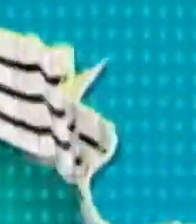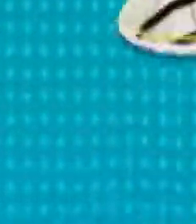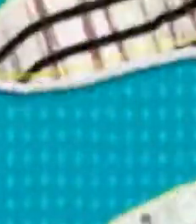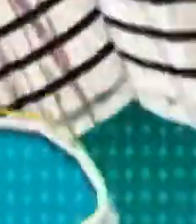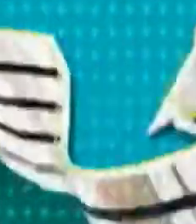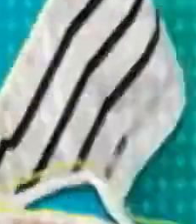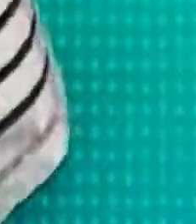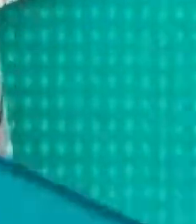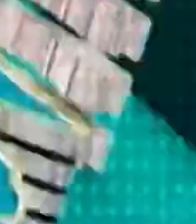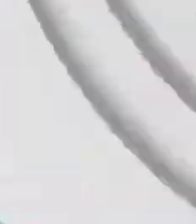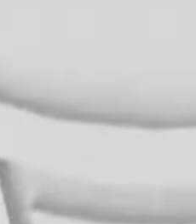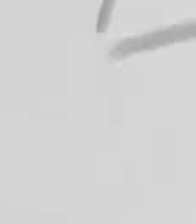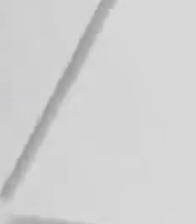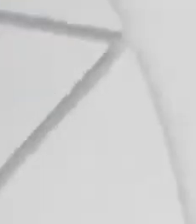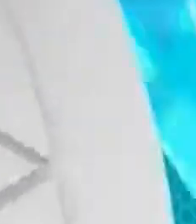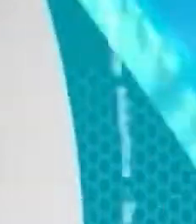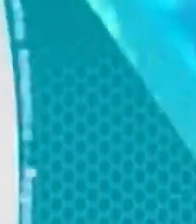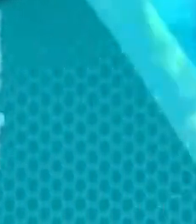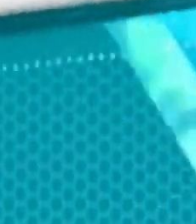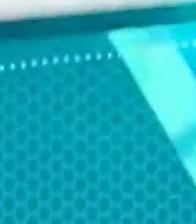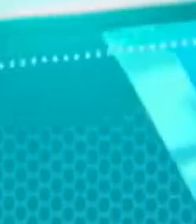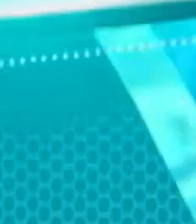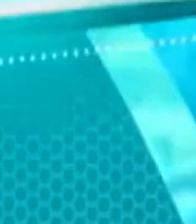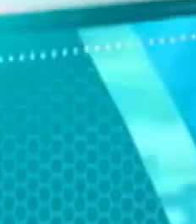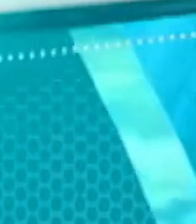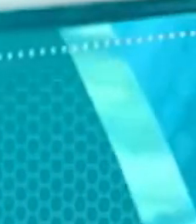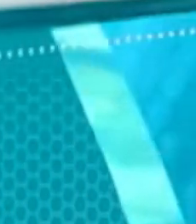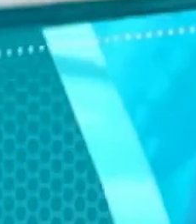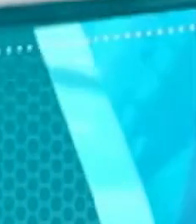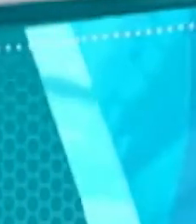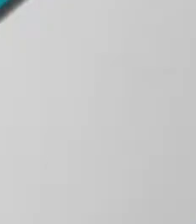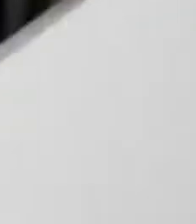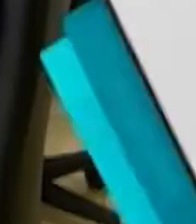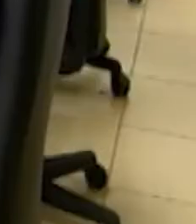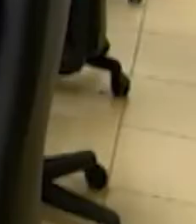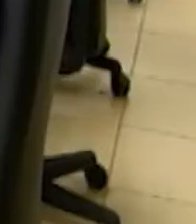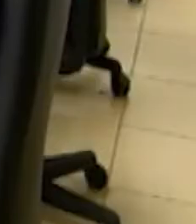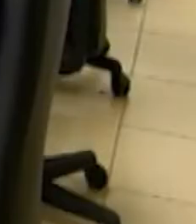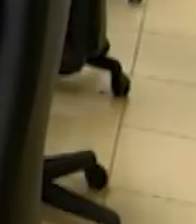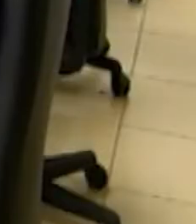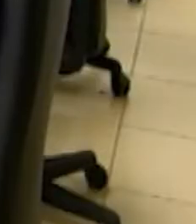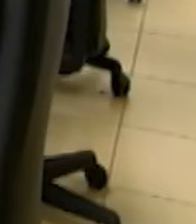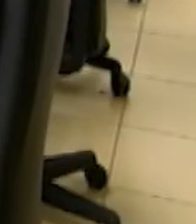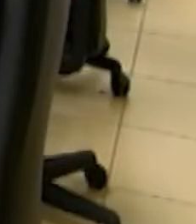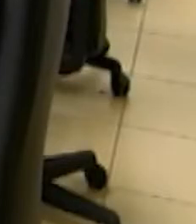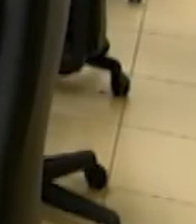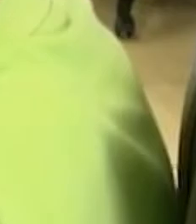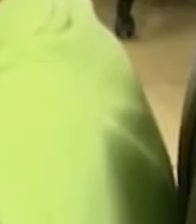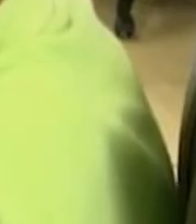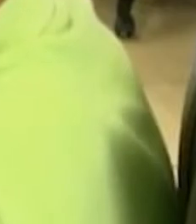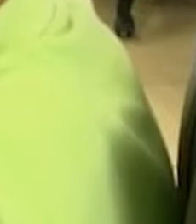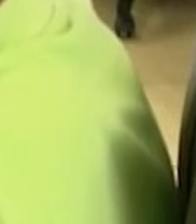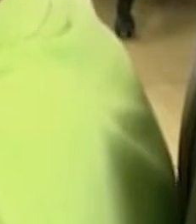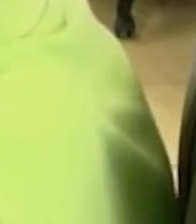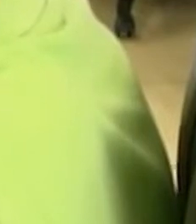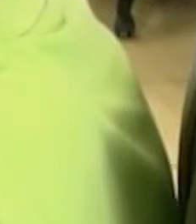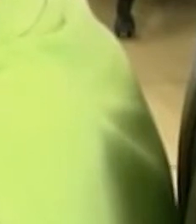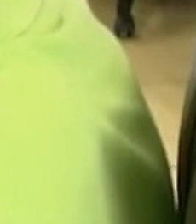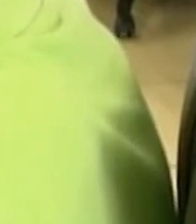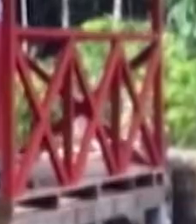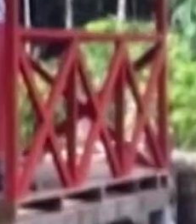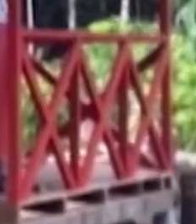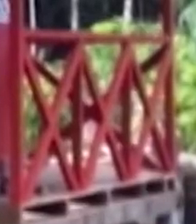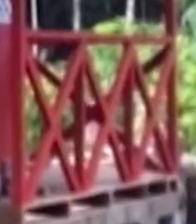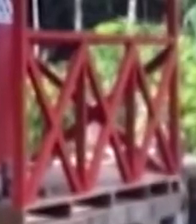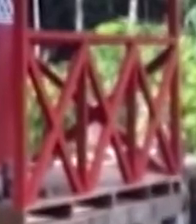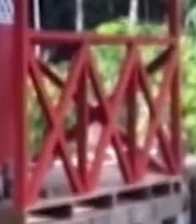cantones del país. Nuestra red colaborativa de medios regionales nos presenta la realidad que se vive en cada